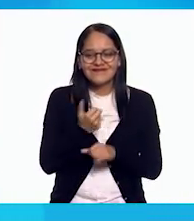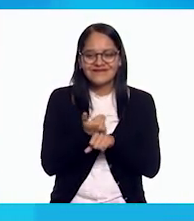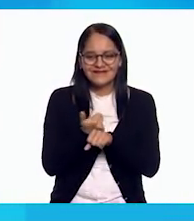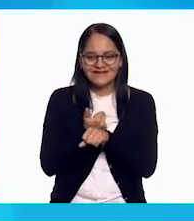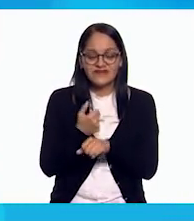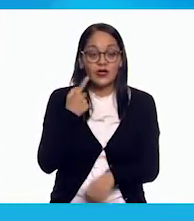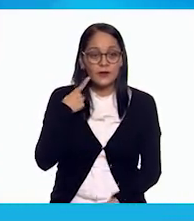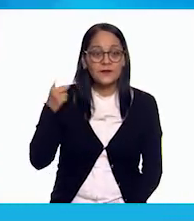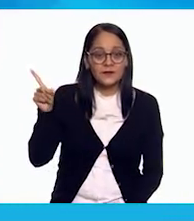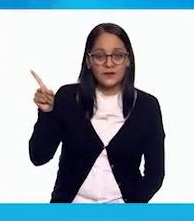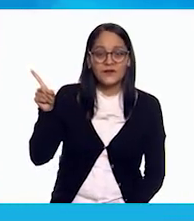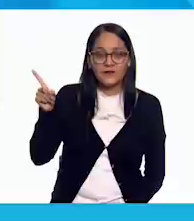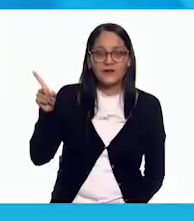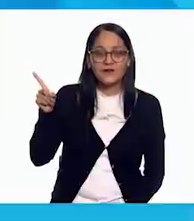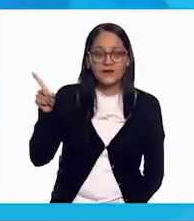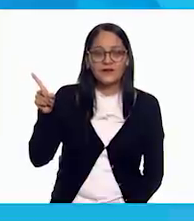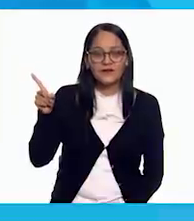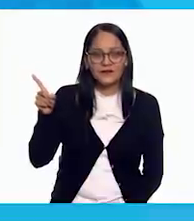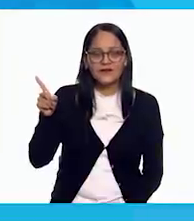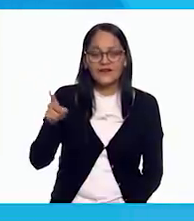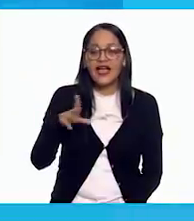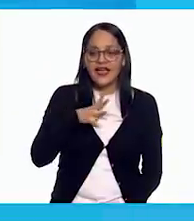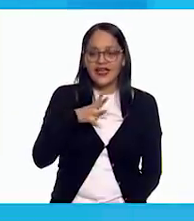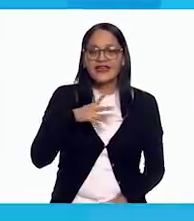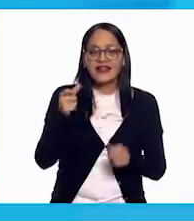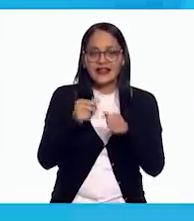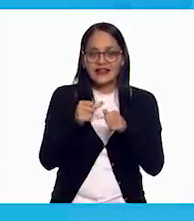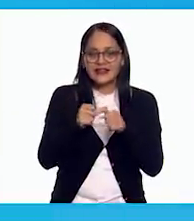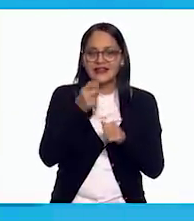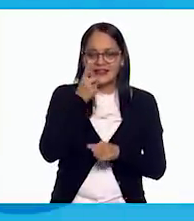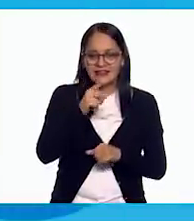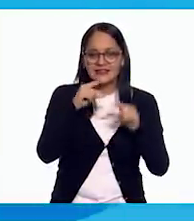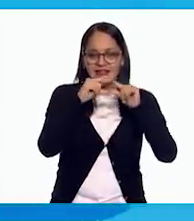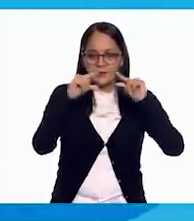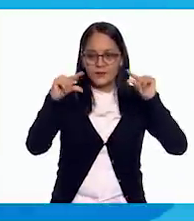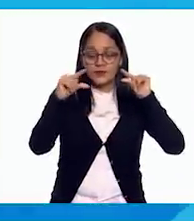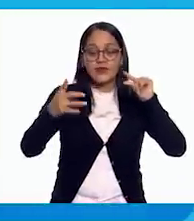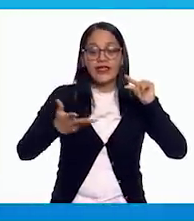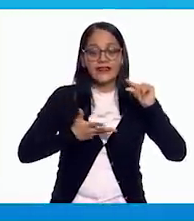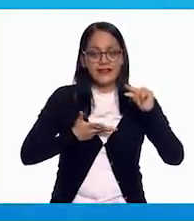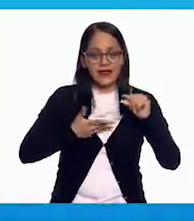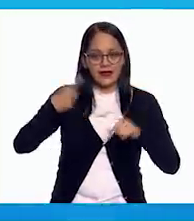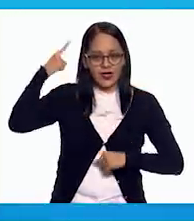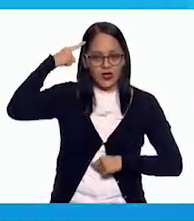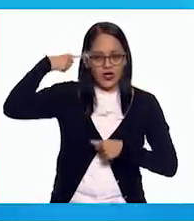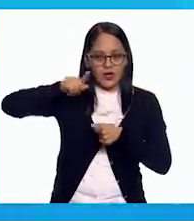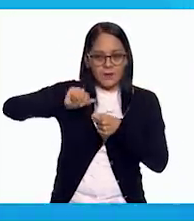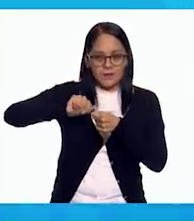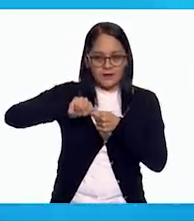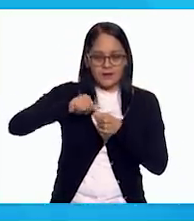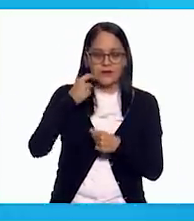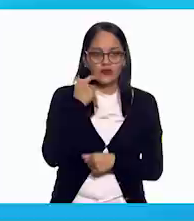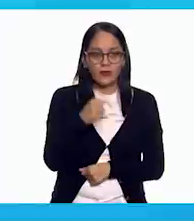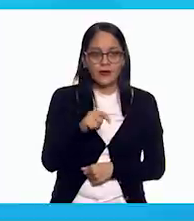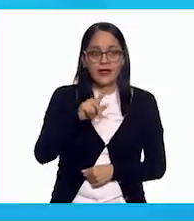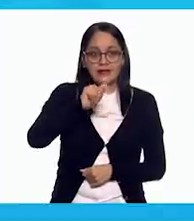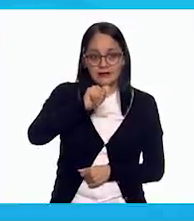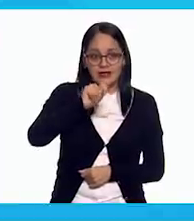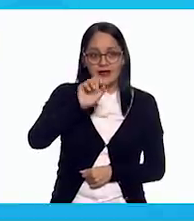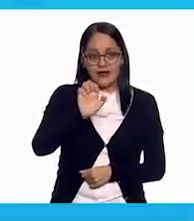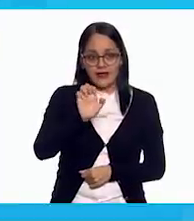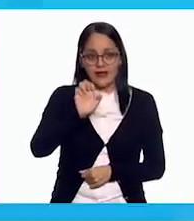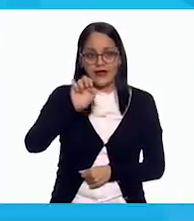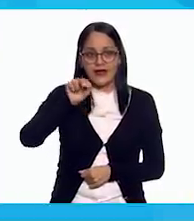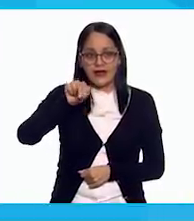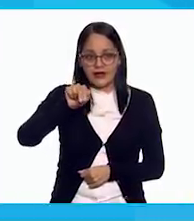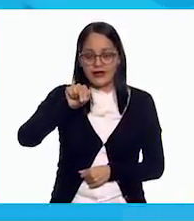Ahí dice, tengo piojos. Ella dice que es la T, la E, la N